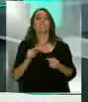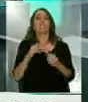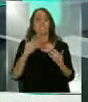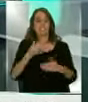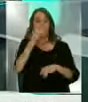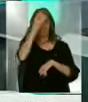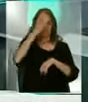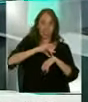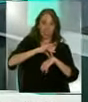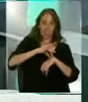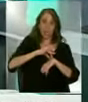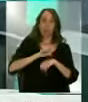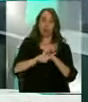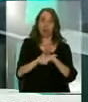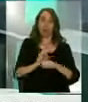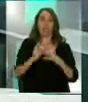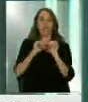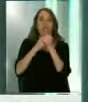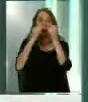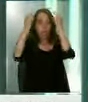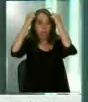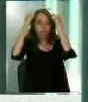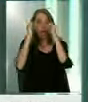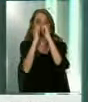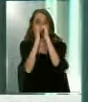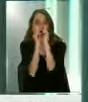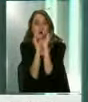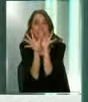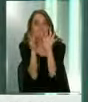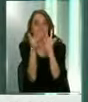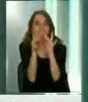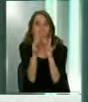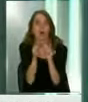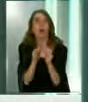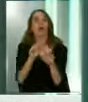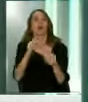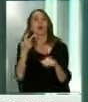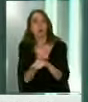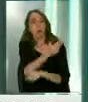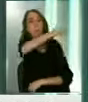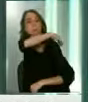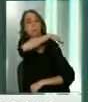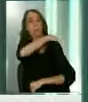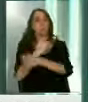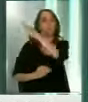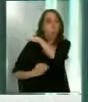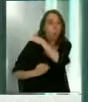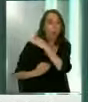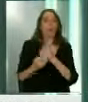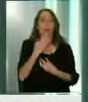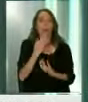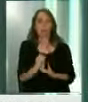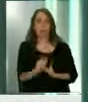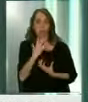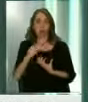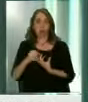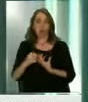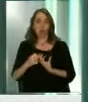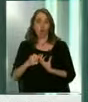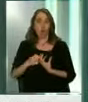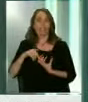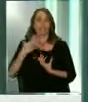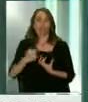neurológicas, secuelas también a nivel de los pulmones, claramente, y del corazón. Sin embargo, también se han mencionado algunos casos que han generado